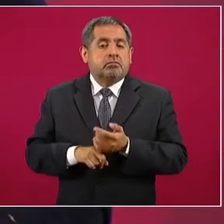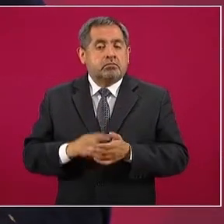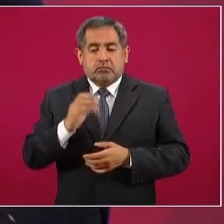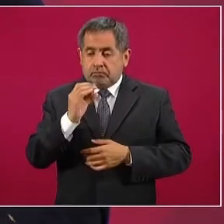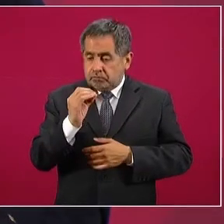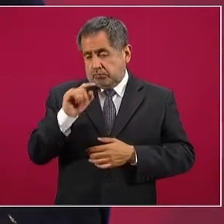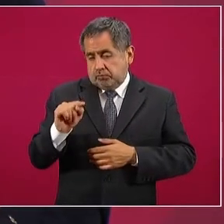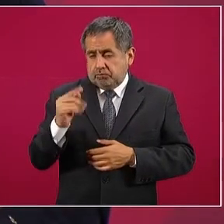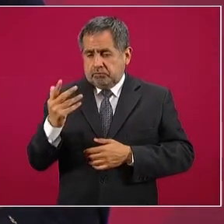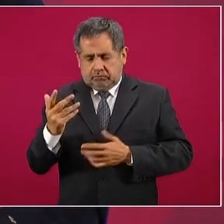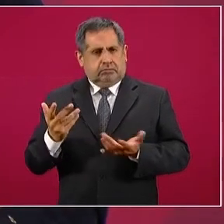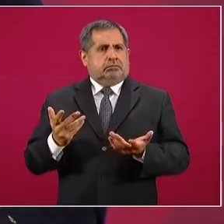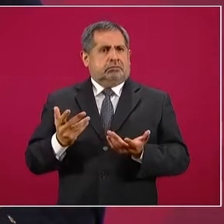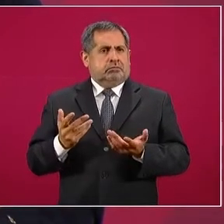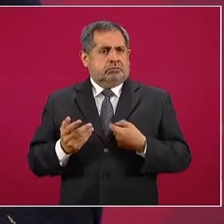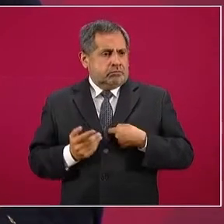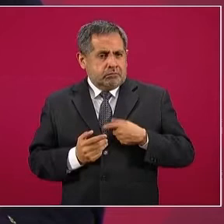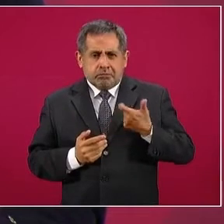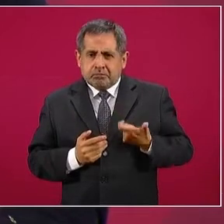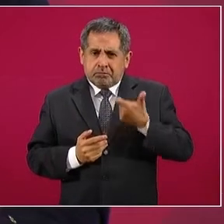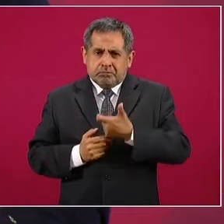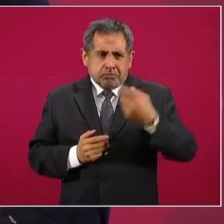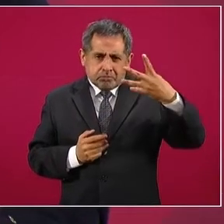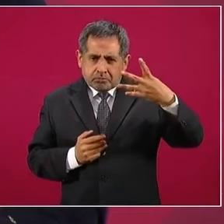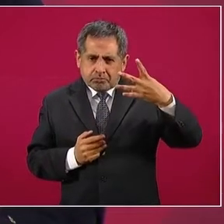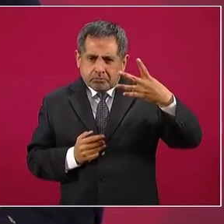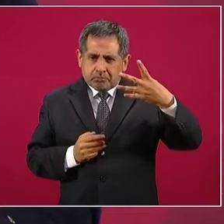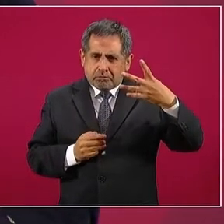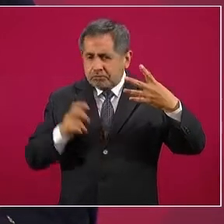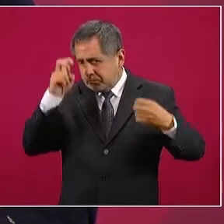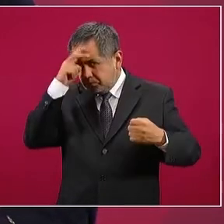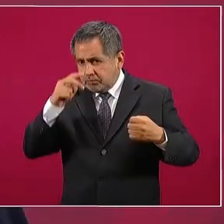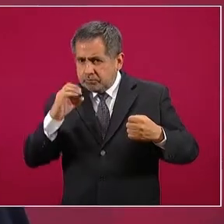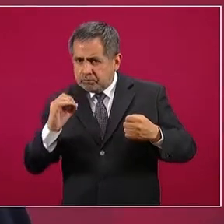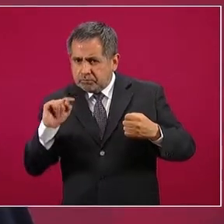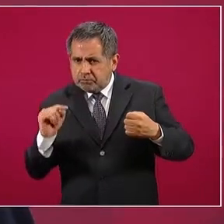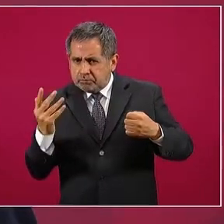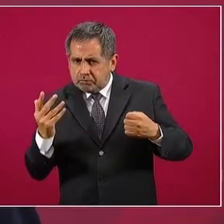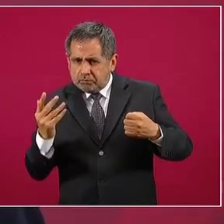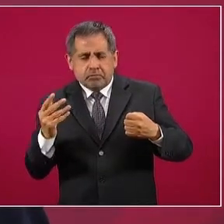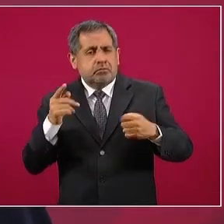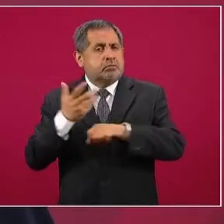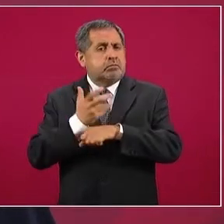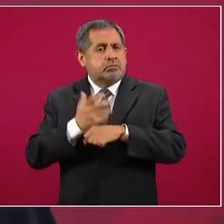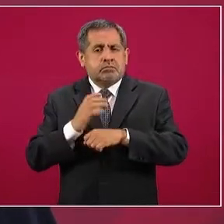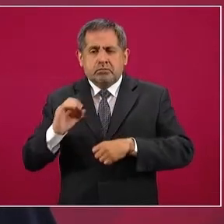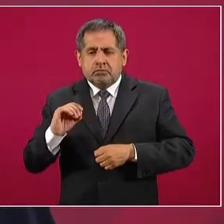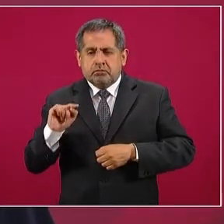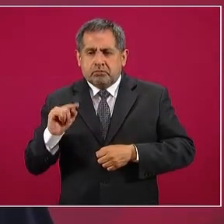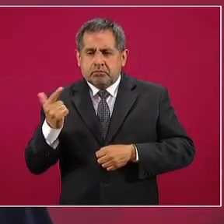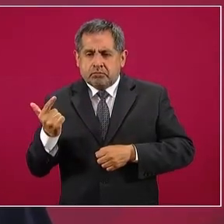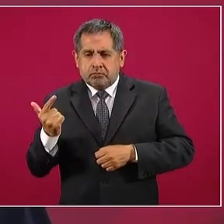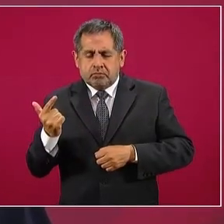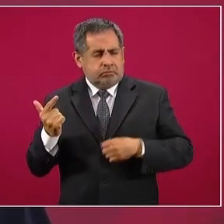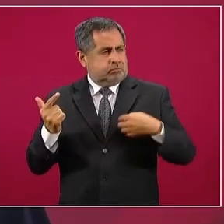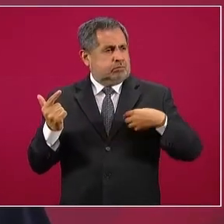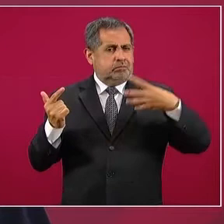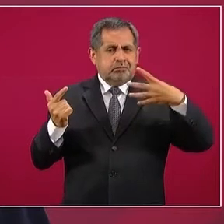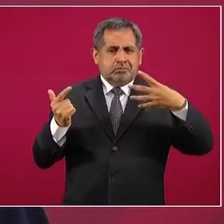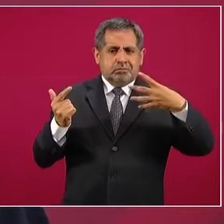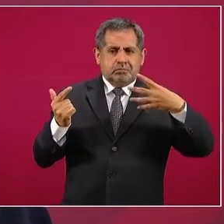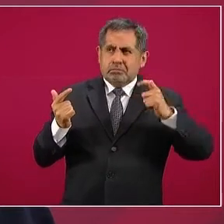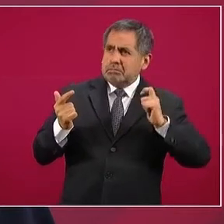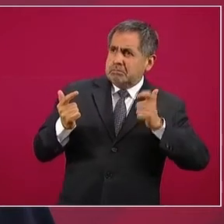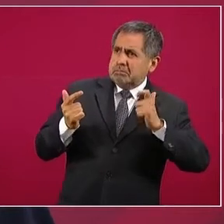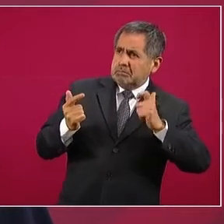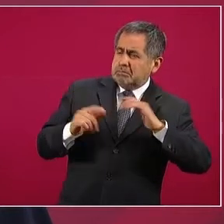.5 o en Estados Unidos al 0.7 o